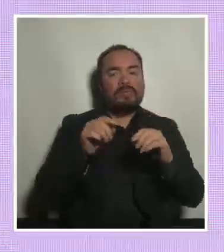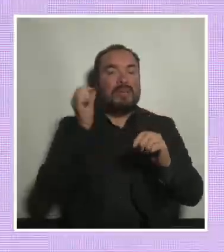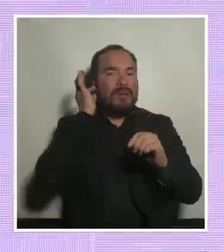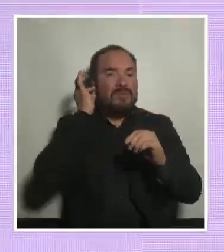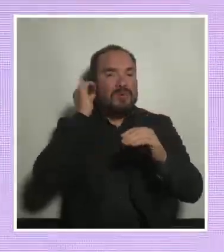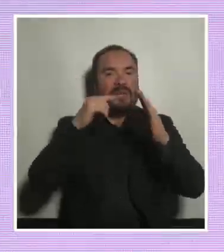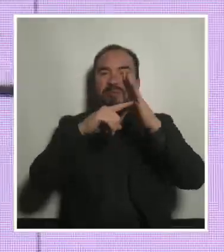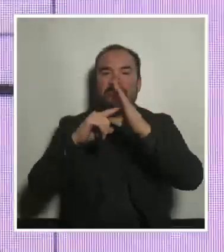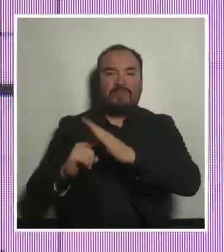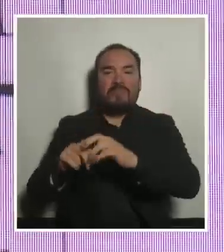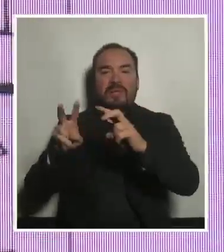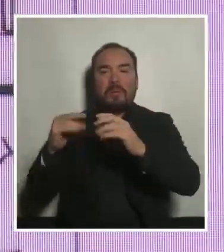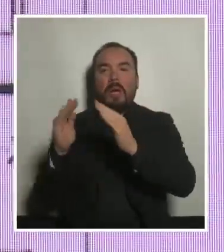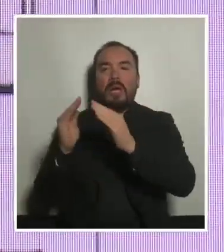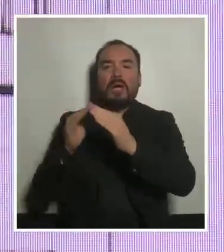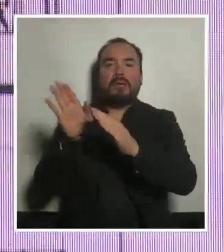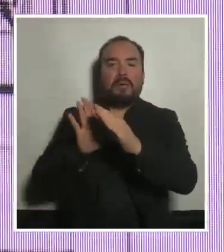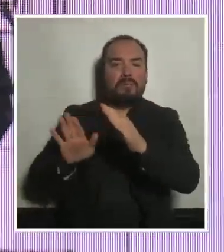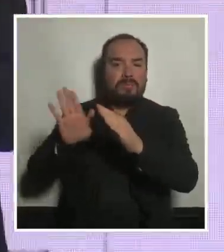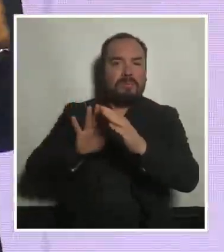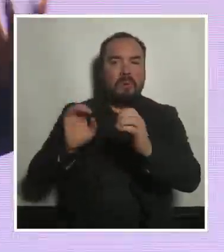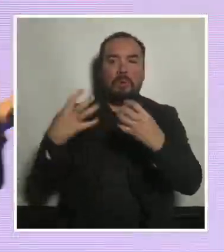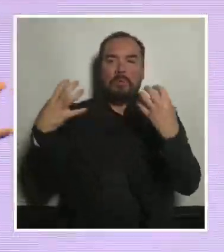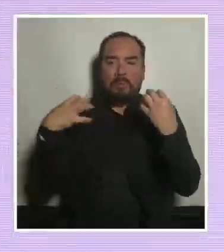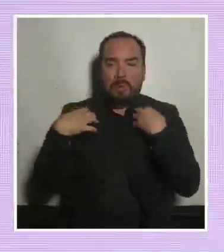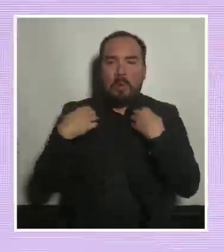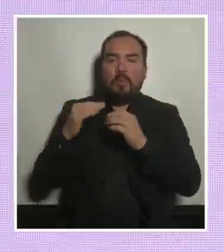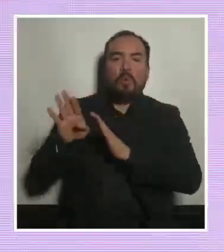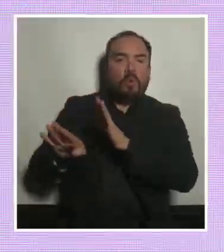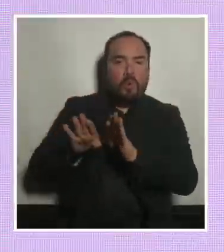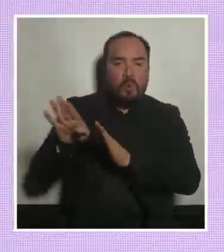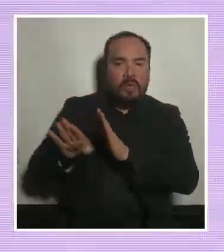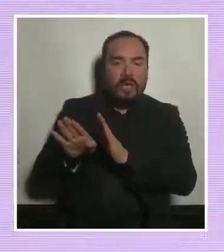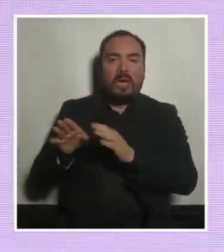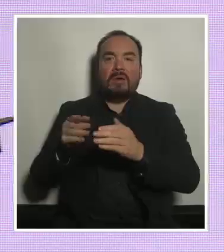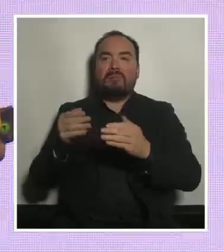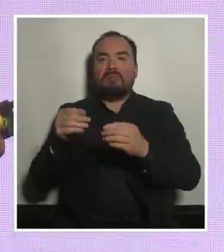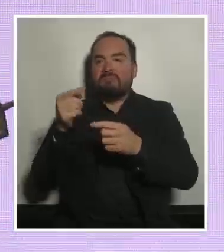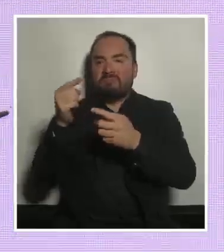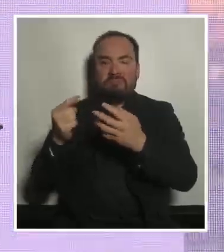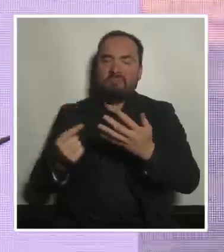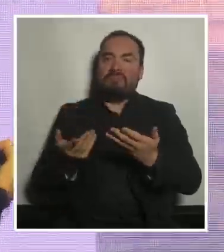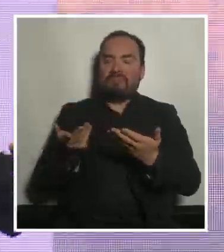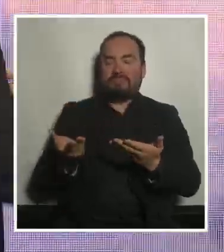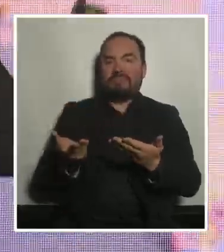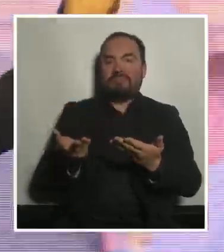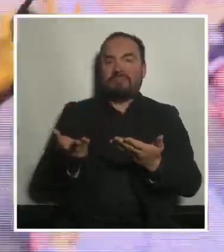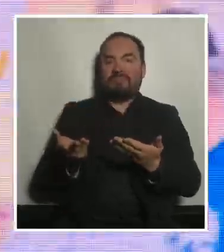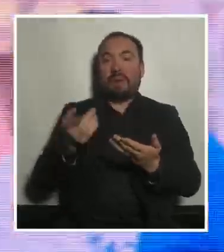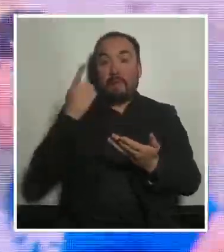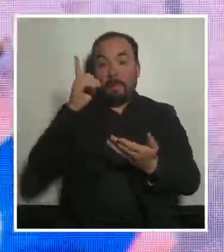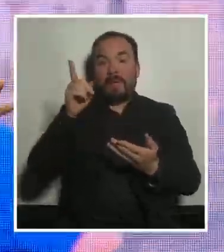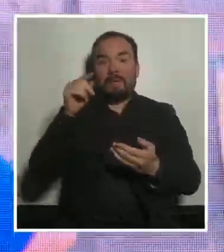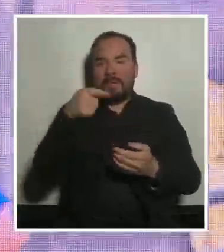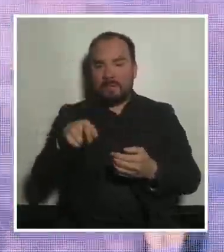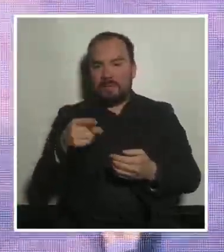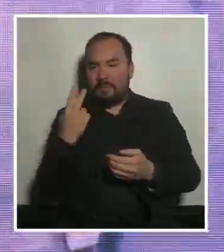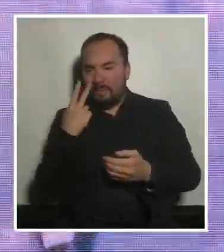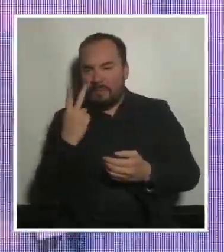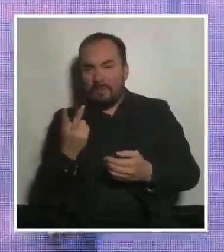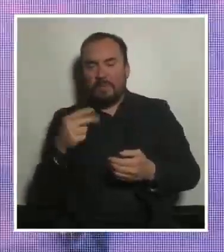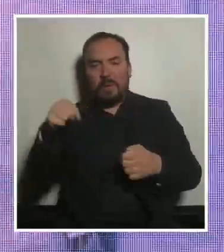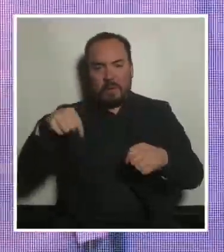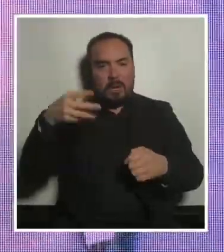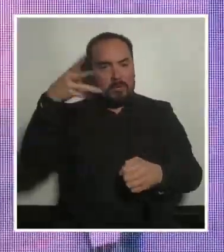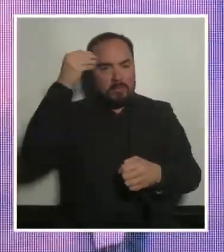doméstico, a las actividades de cuidados, a la reproducción social. Sin embargo, esta dicotomía que hemos aprendido